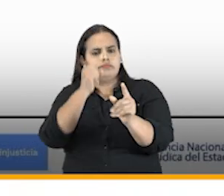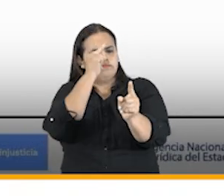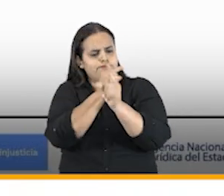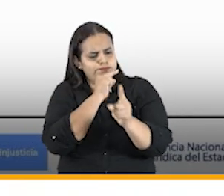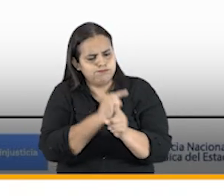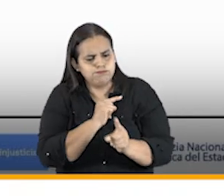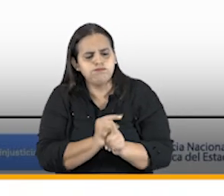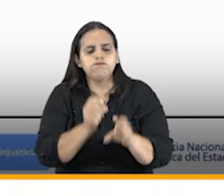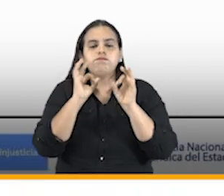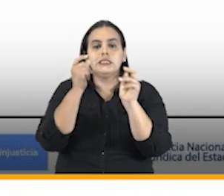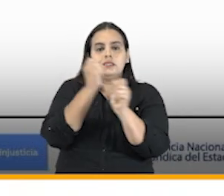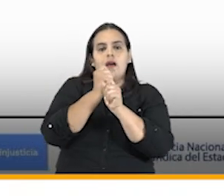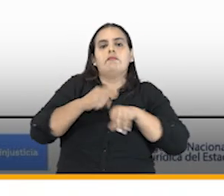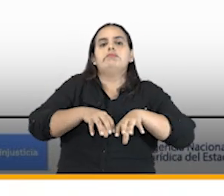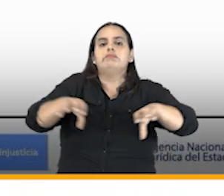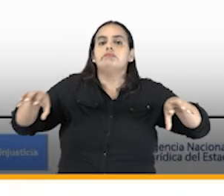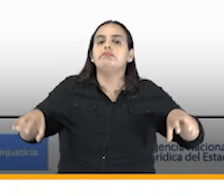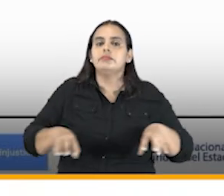trabajo